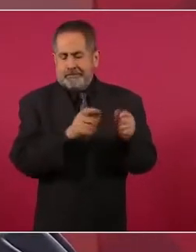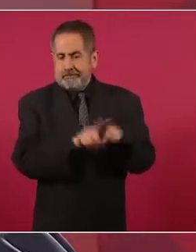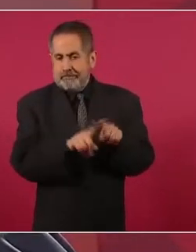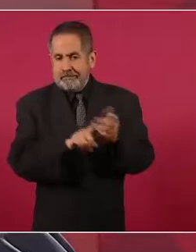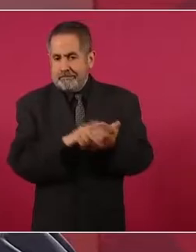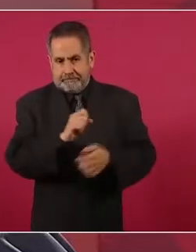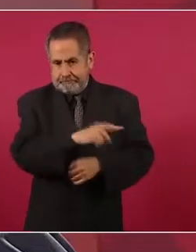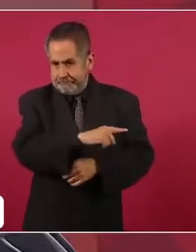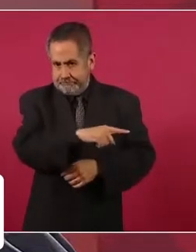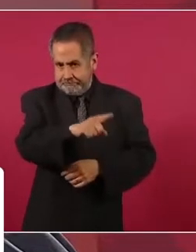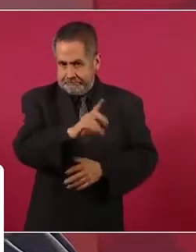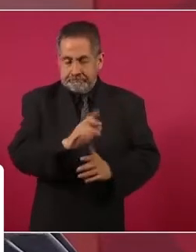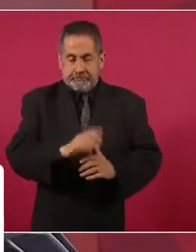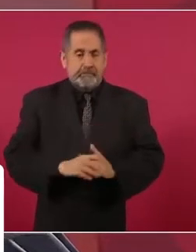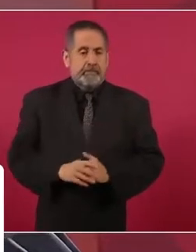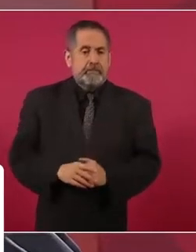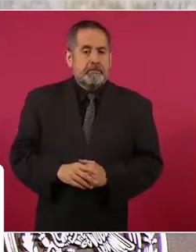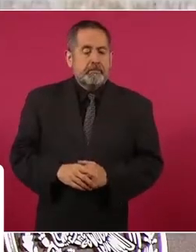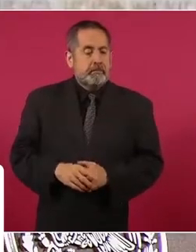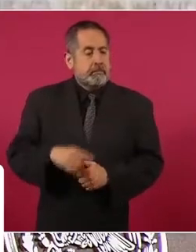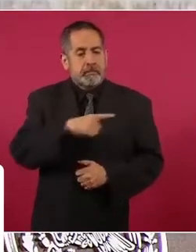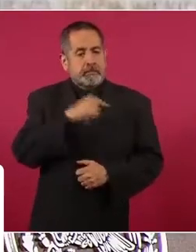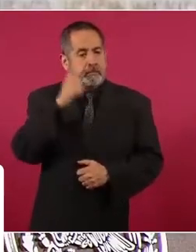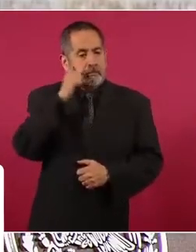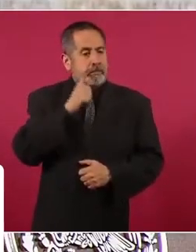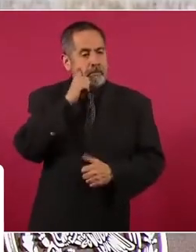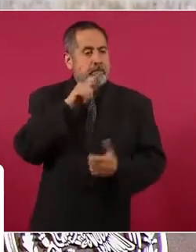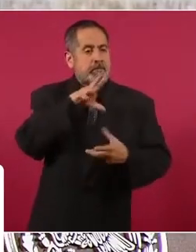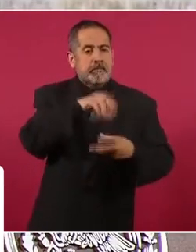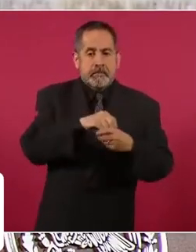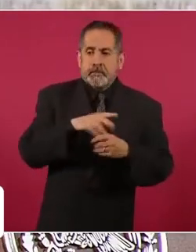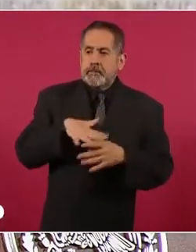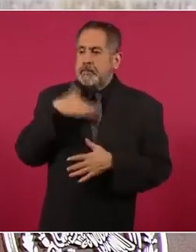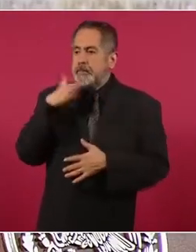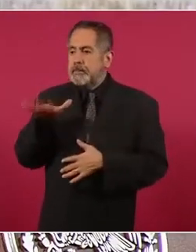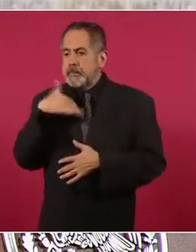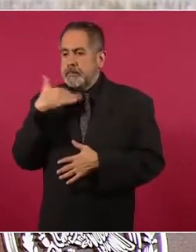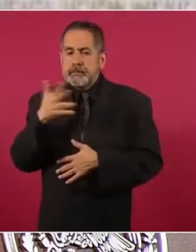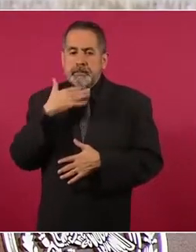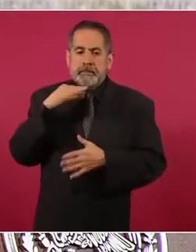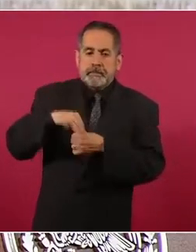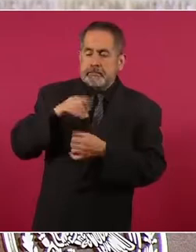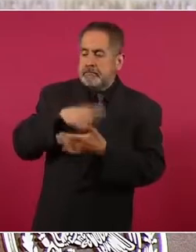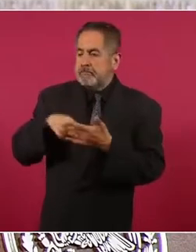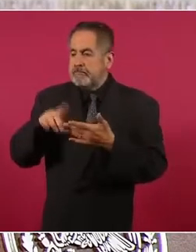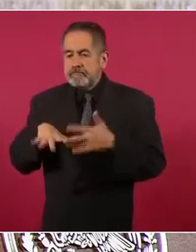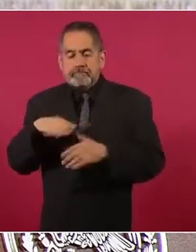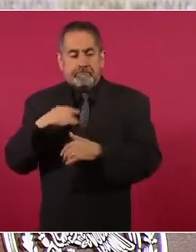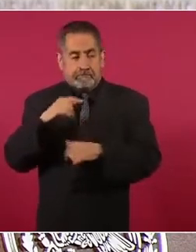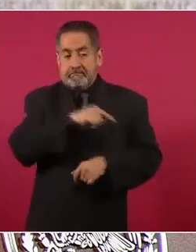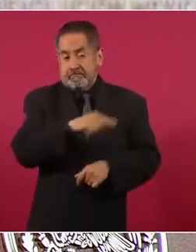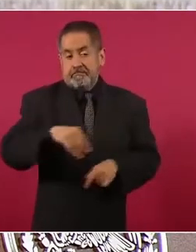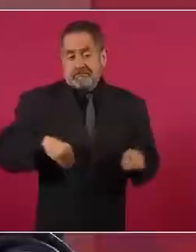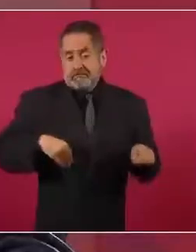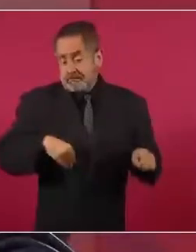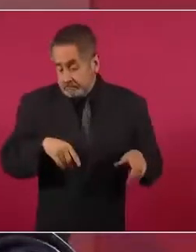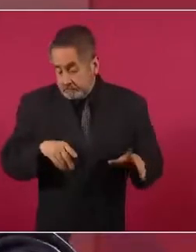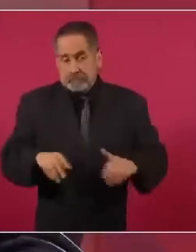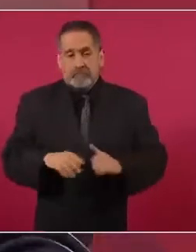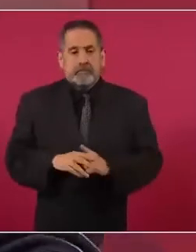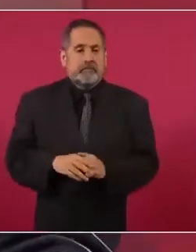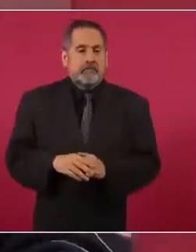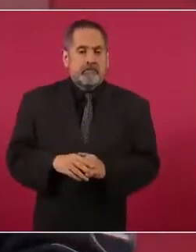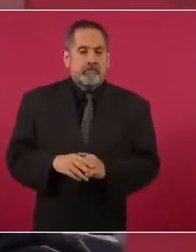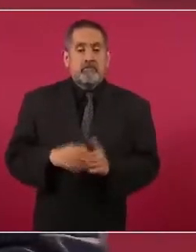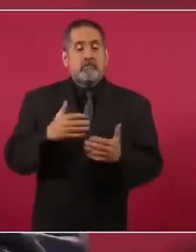que siempre han estado en los fraudes electorales y ahora se